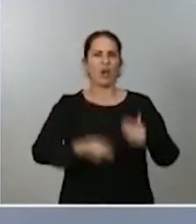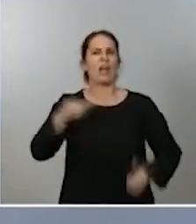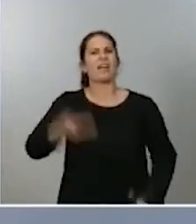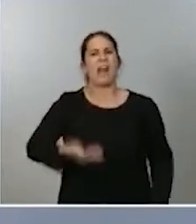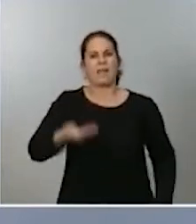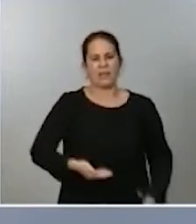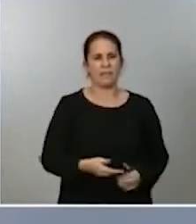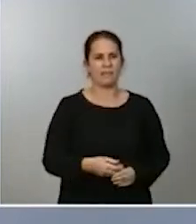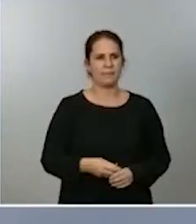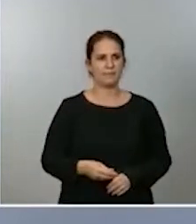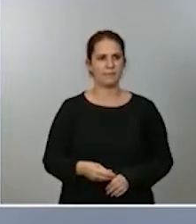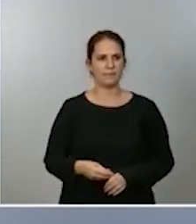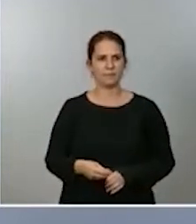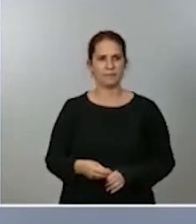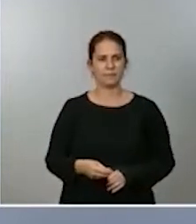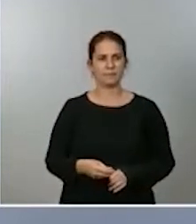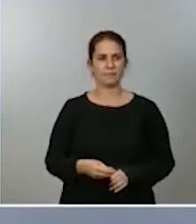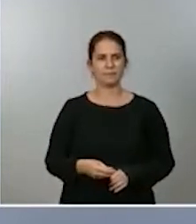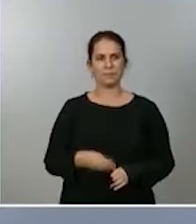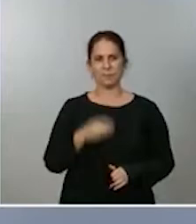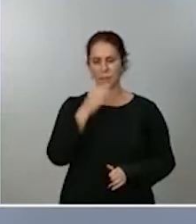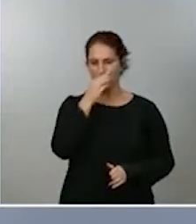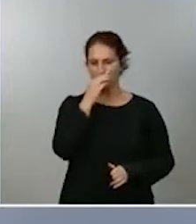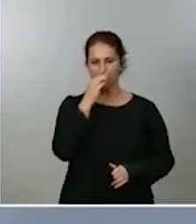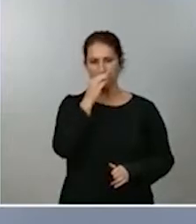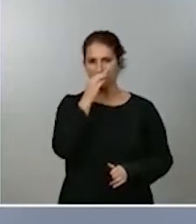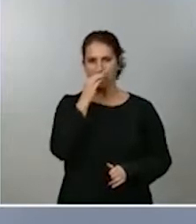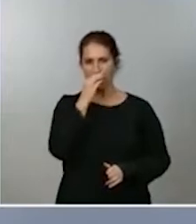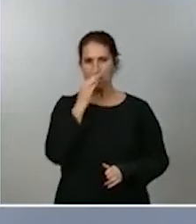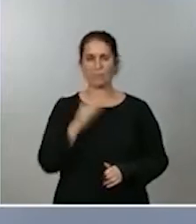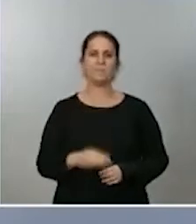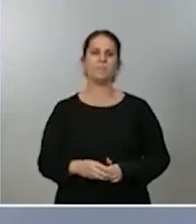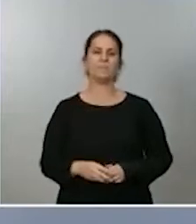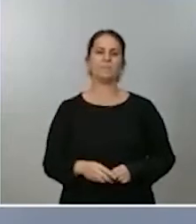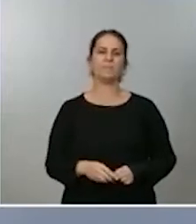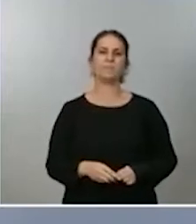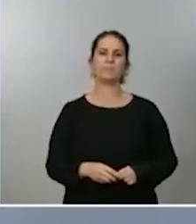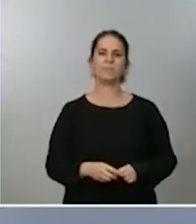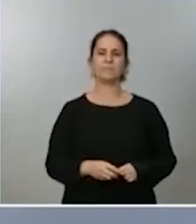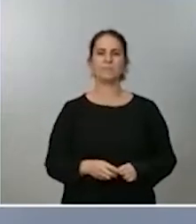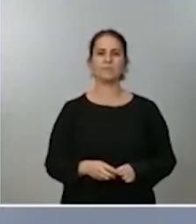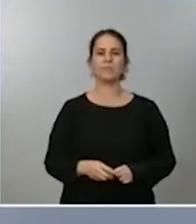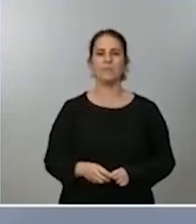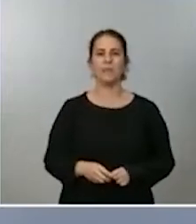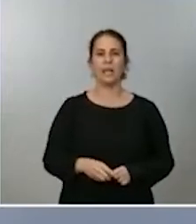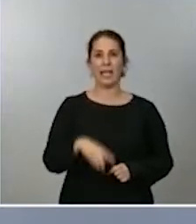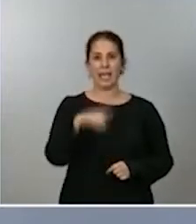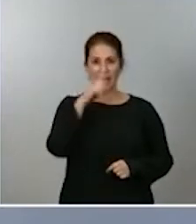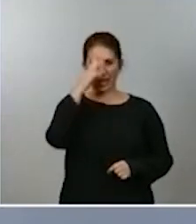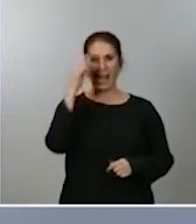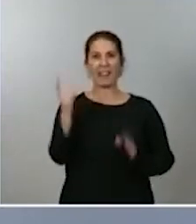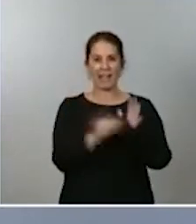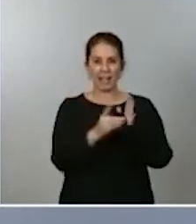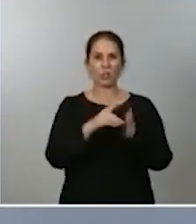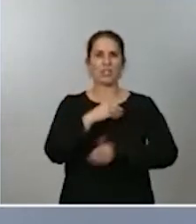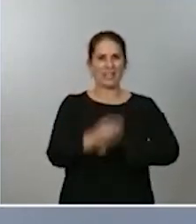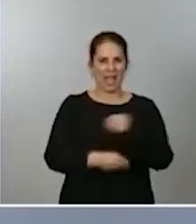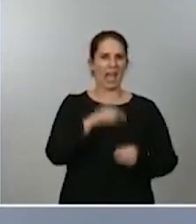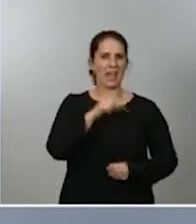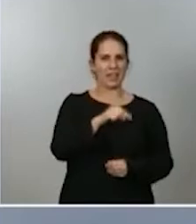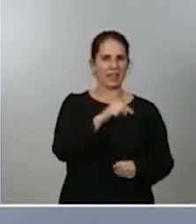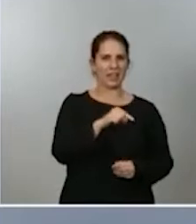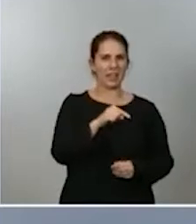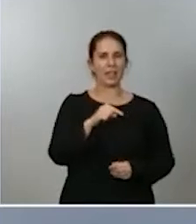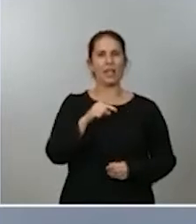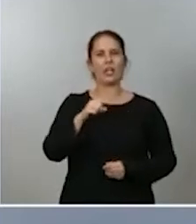figura, digamos, normativa por la que se aplica esta norma es precisamente el Real Decreto, pero el Real Decreto, no el Real Decreto